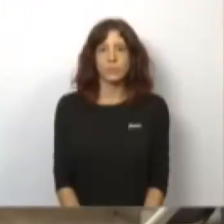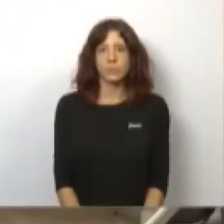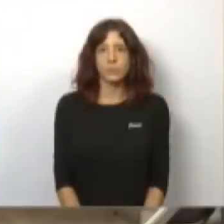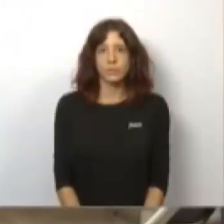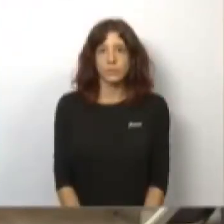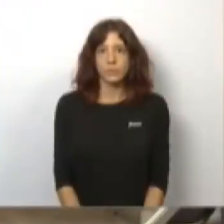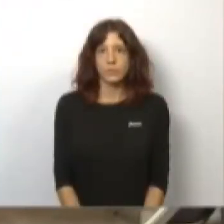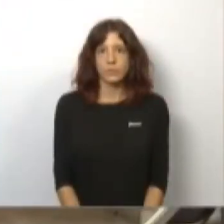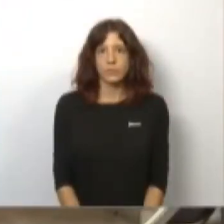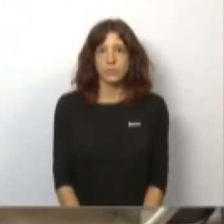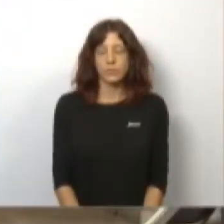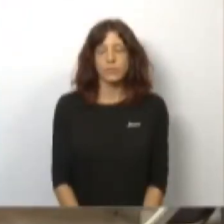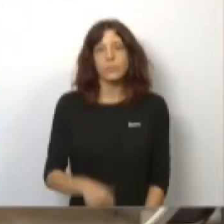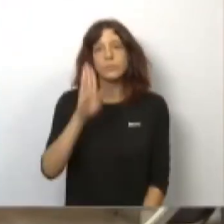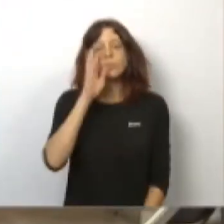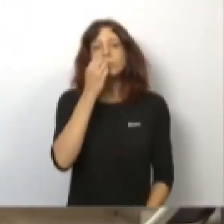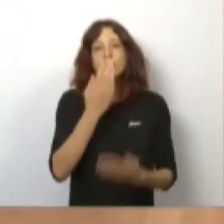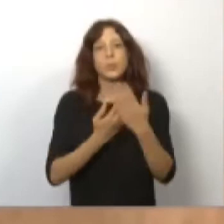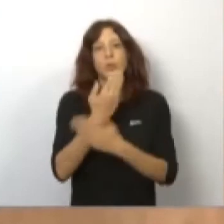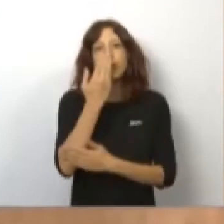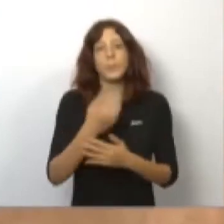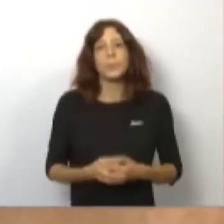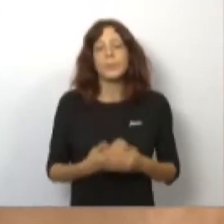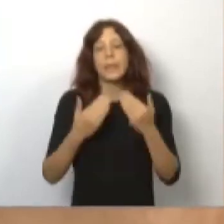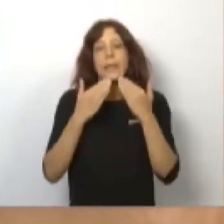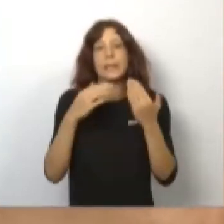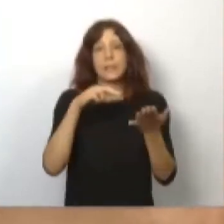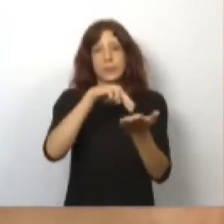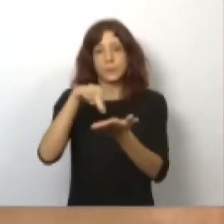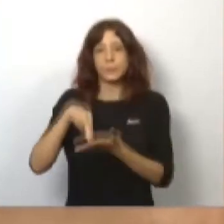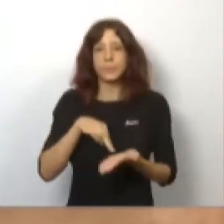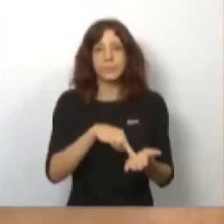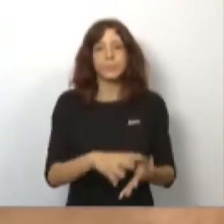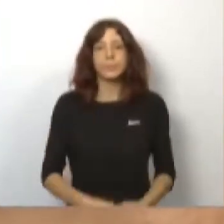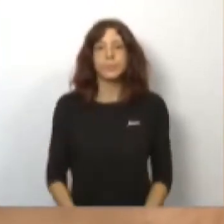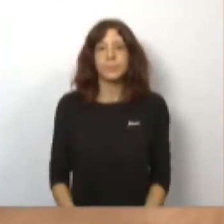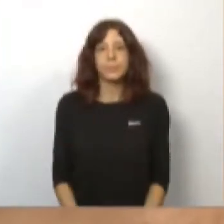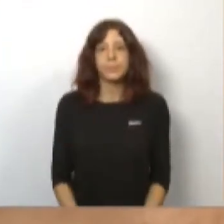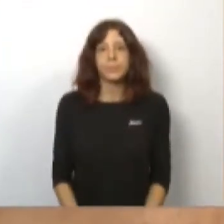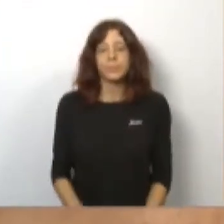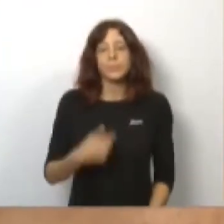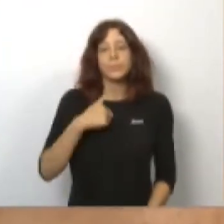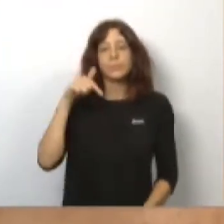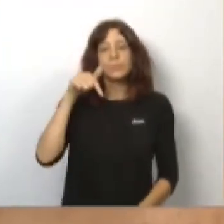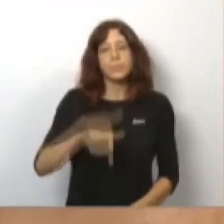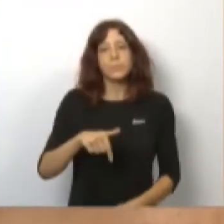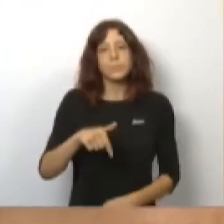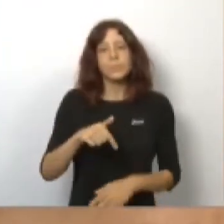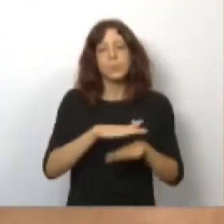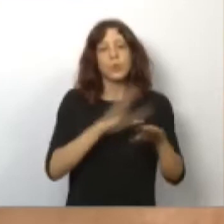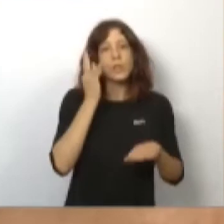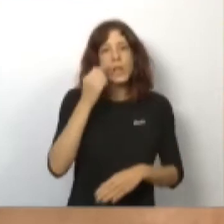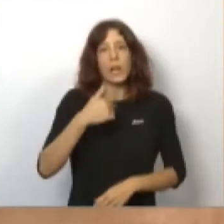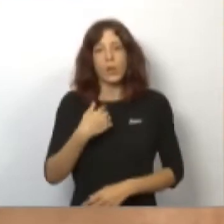Comienza el toque de queda en Segorbe. Desde las 12 horas del 17 de agosto hasta el 6 de